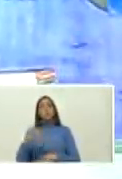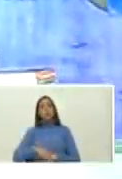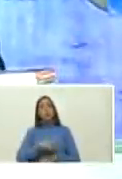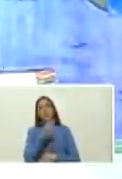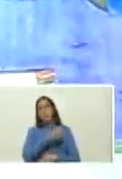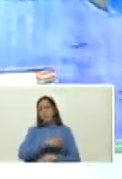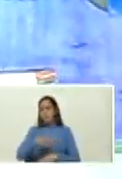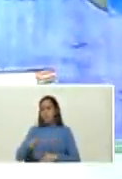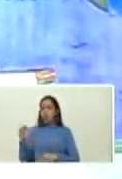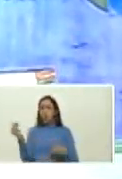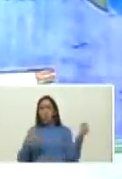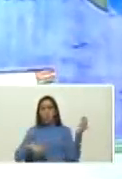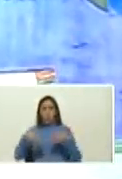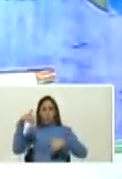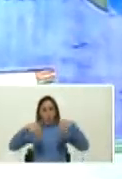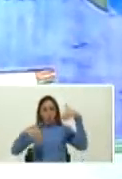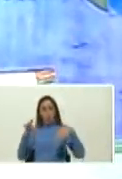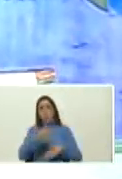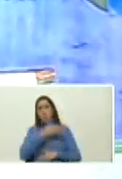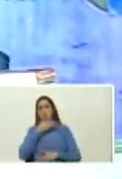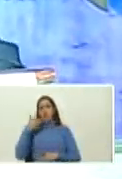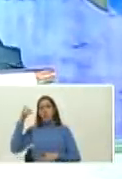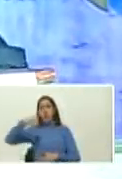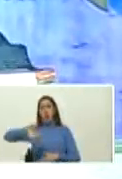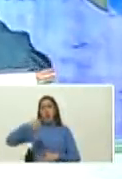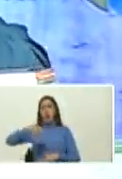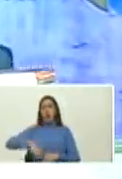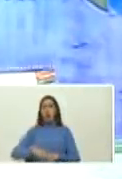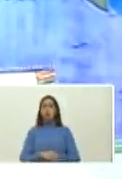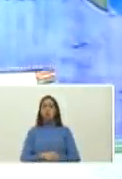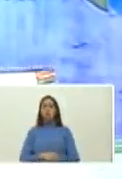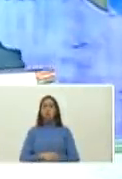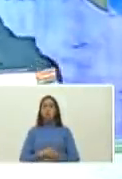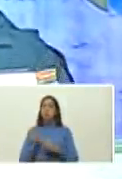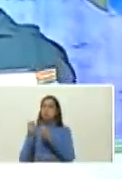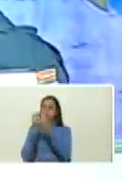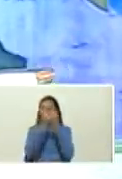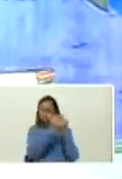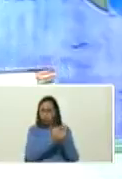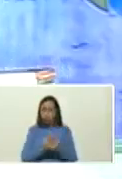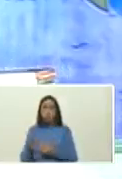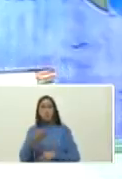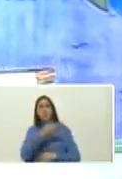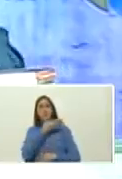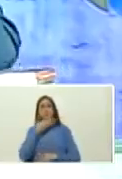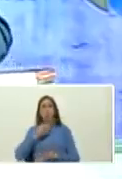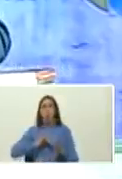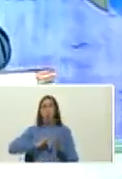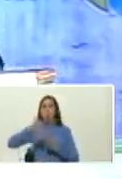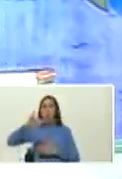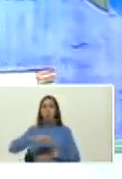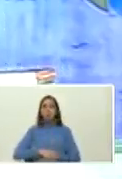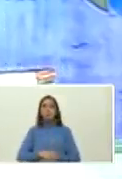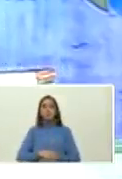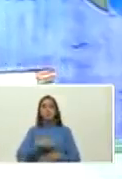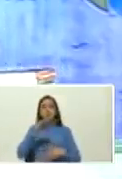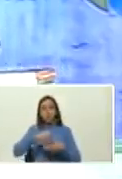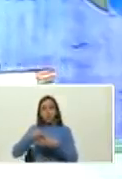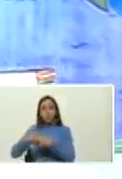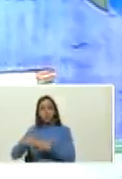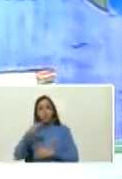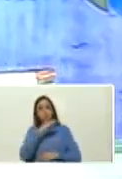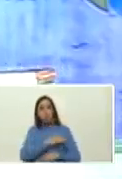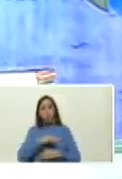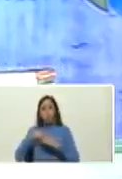nos irá mejor en Venezuela la recuperación económica el crecimiento económico la inversión social la